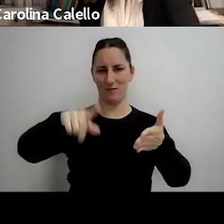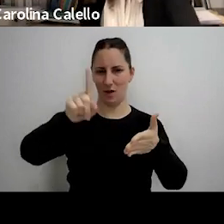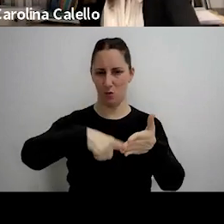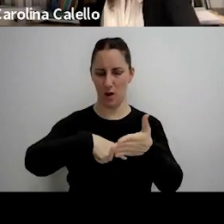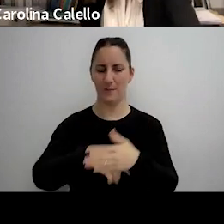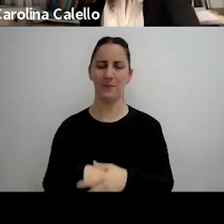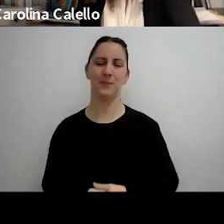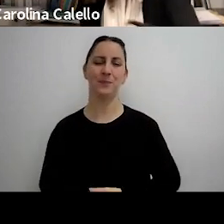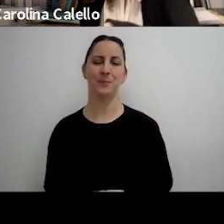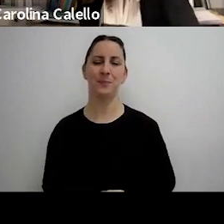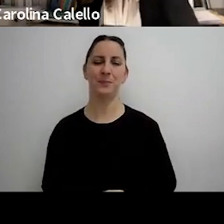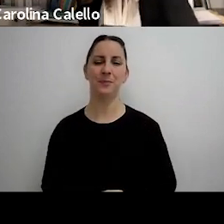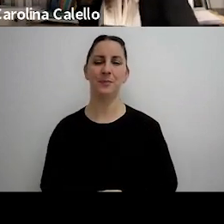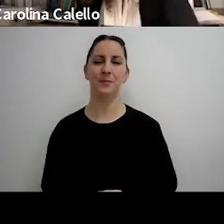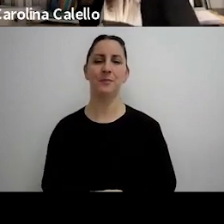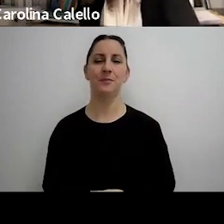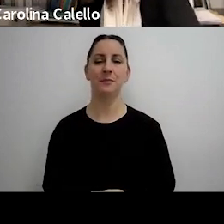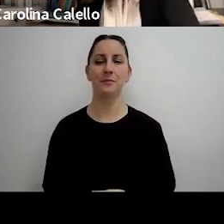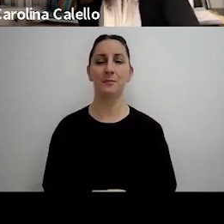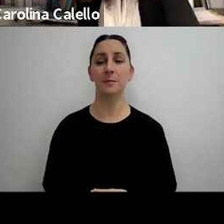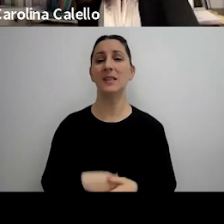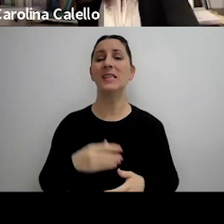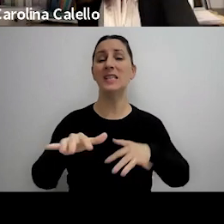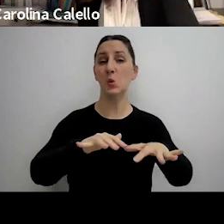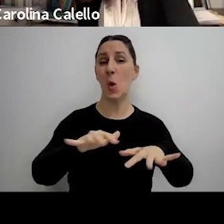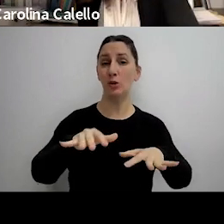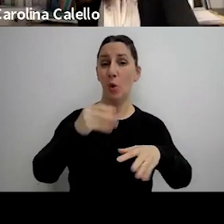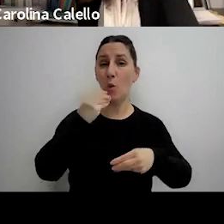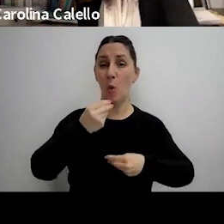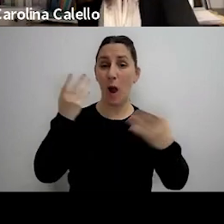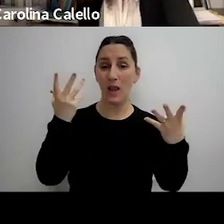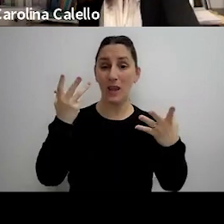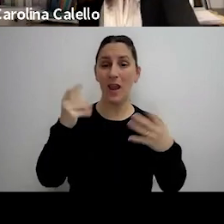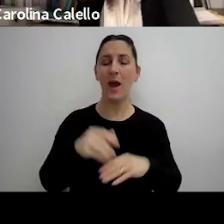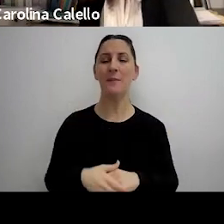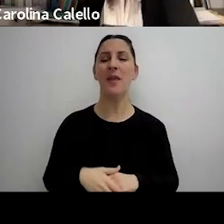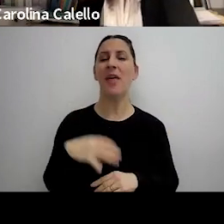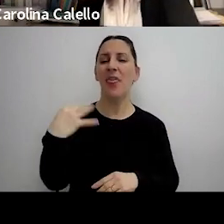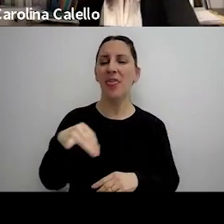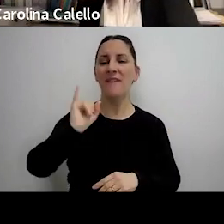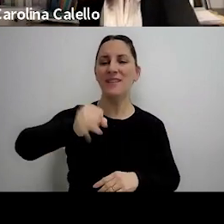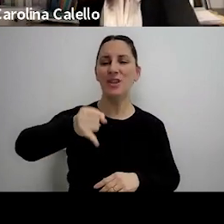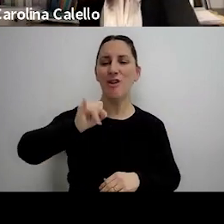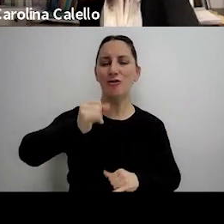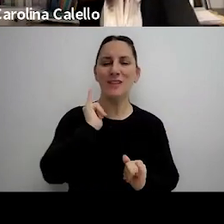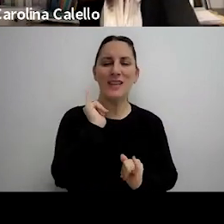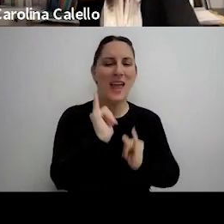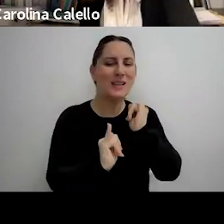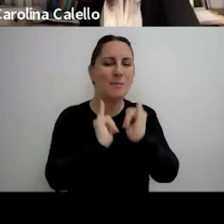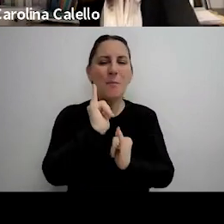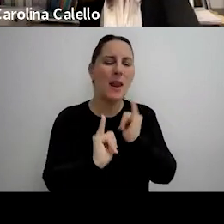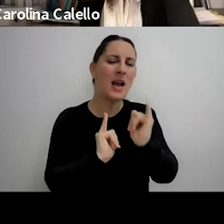en cualquier caso hay que explicar cuáles son los